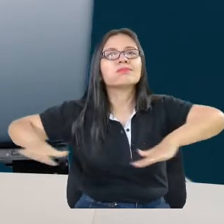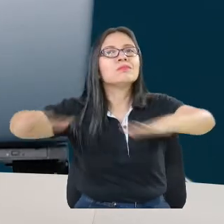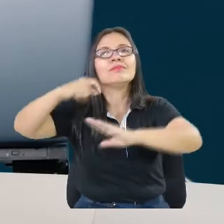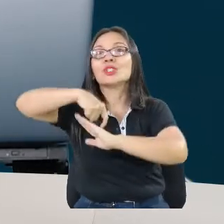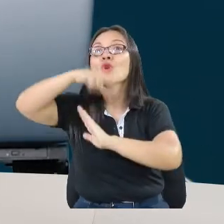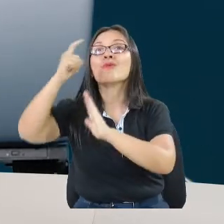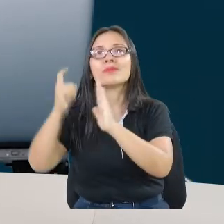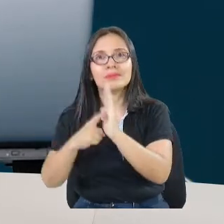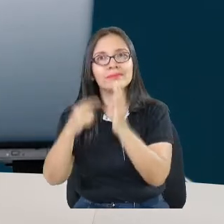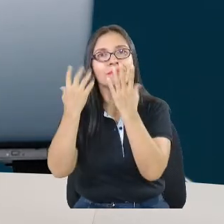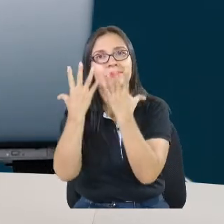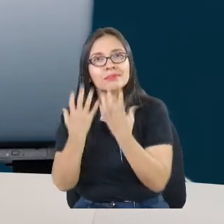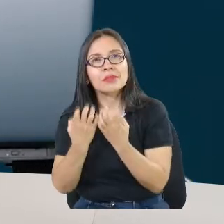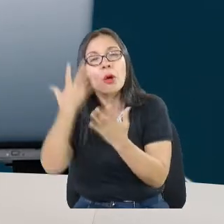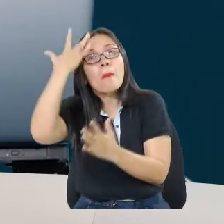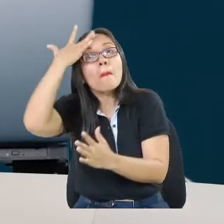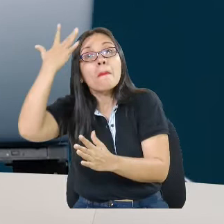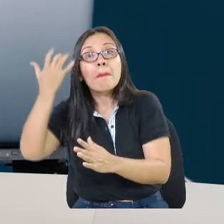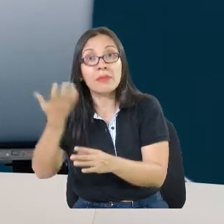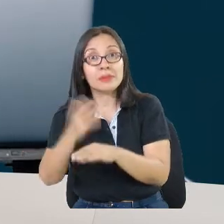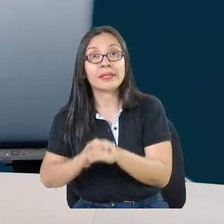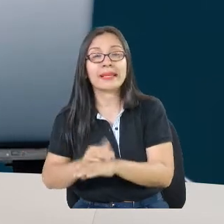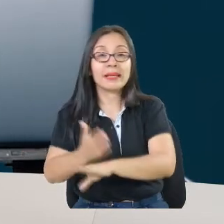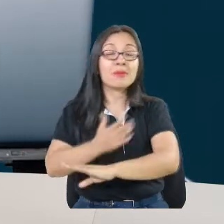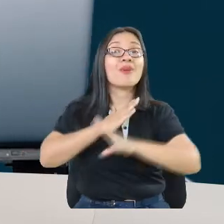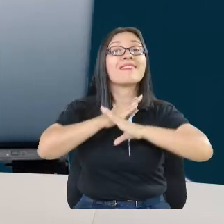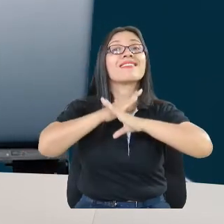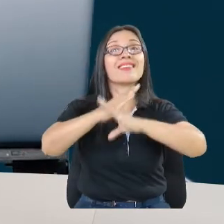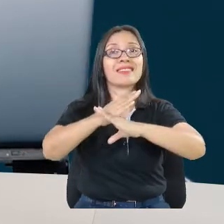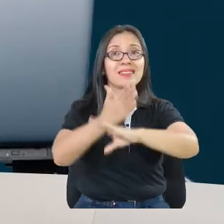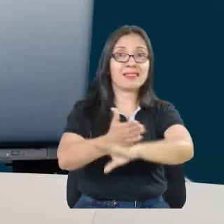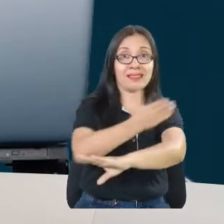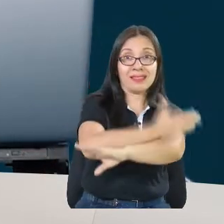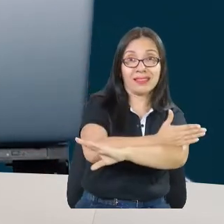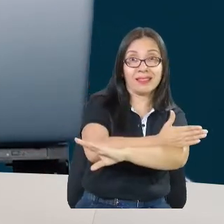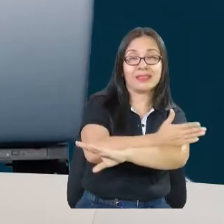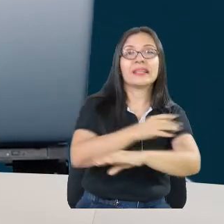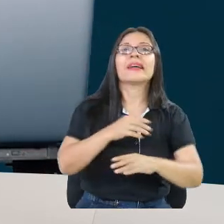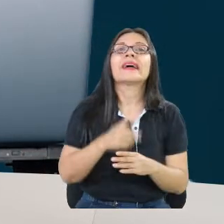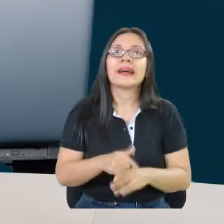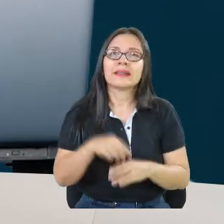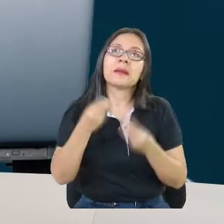tratando de anticipar la ocurrencia de esos eventos para reducir sus efectos.